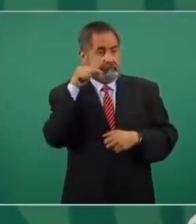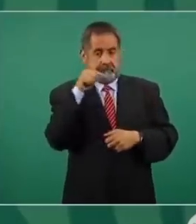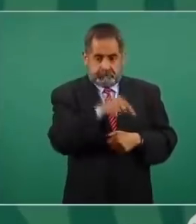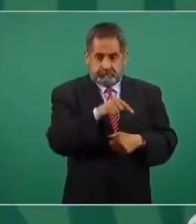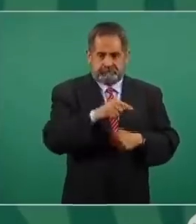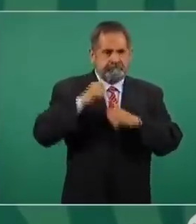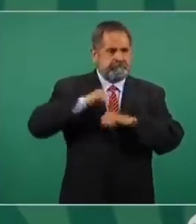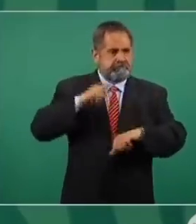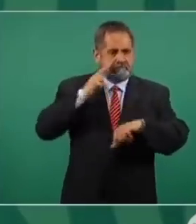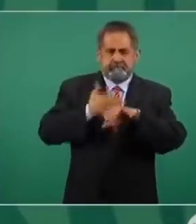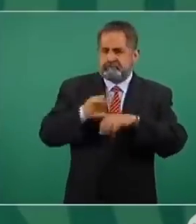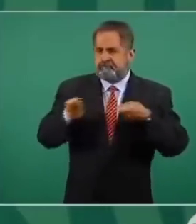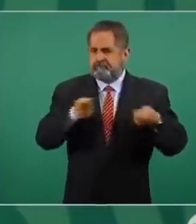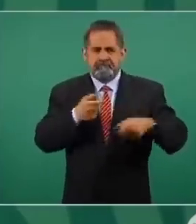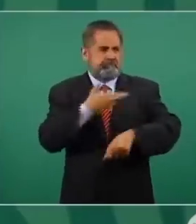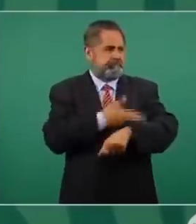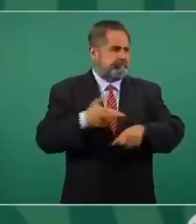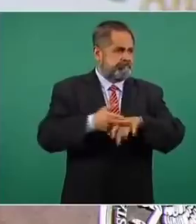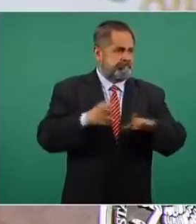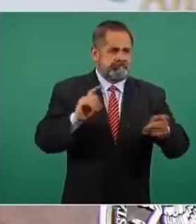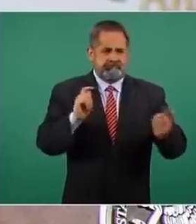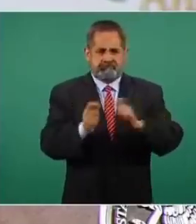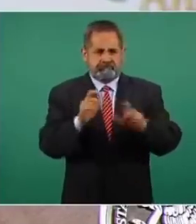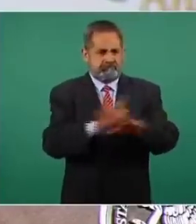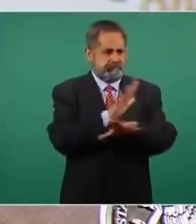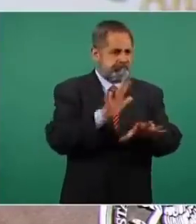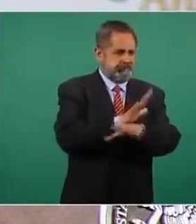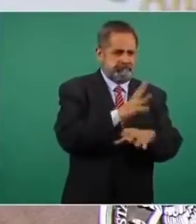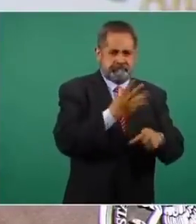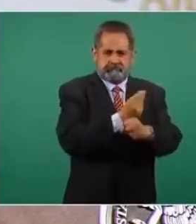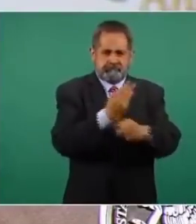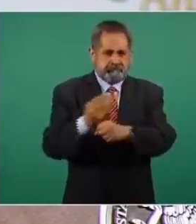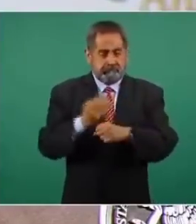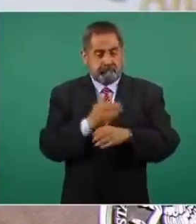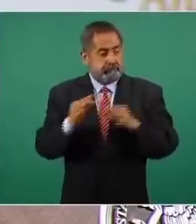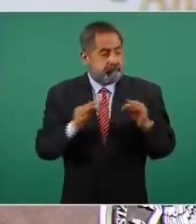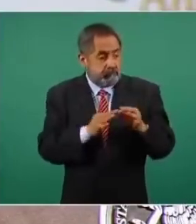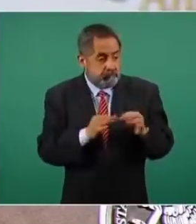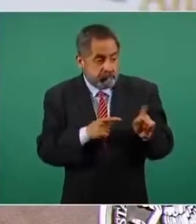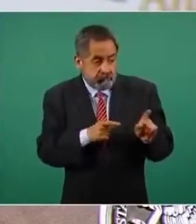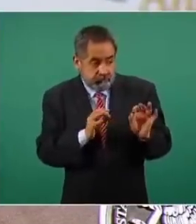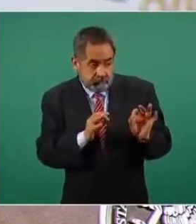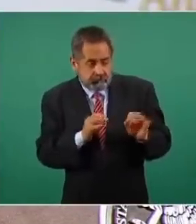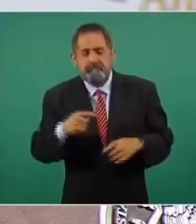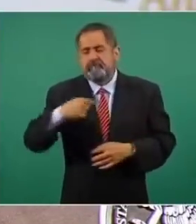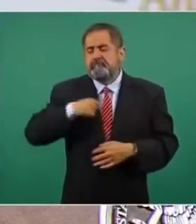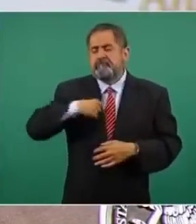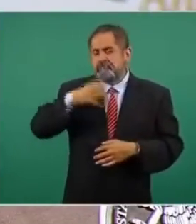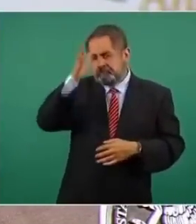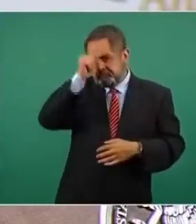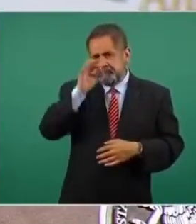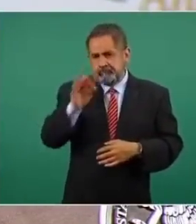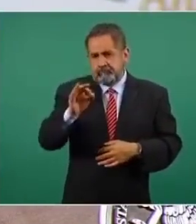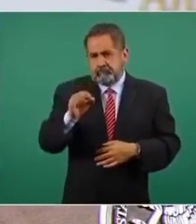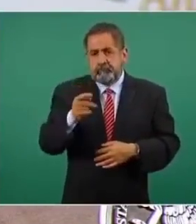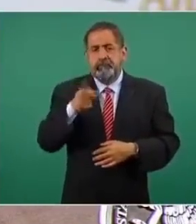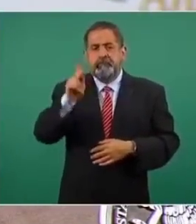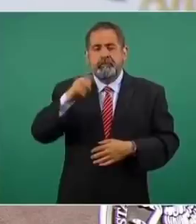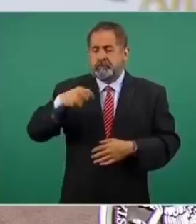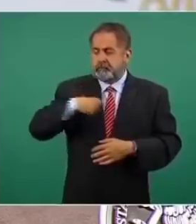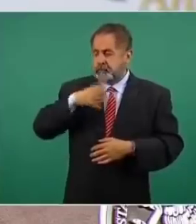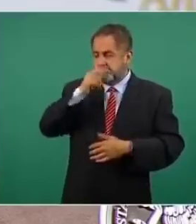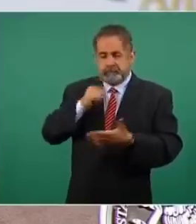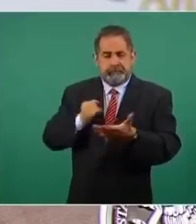él encabece la reforma al Poder Judicial estoy de acuerdo pero yo no voy a